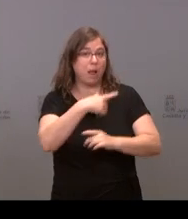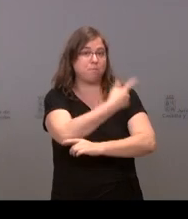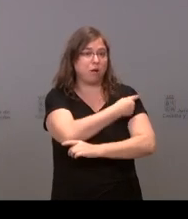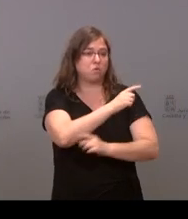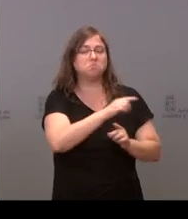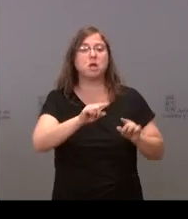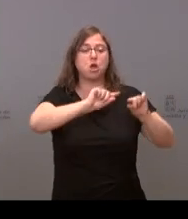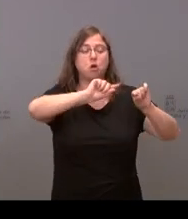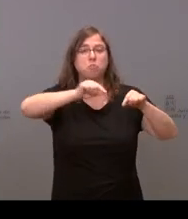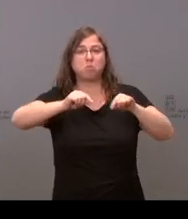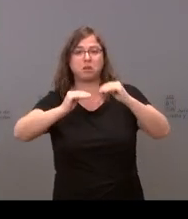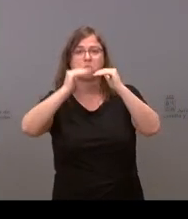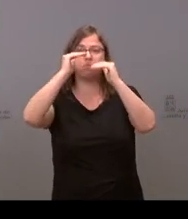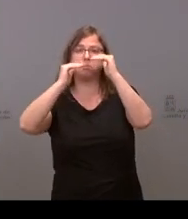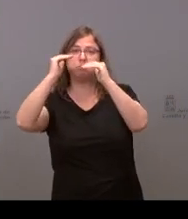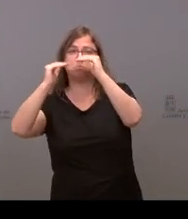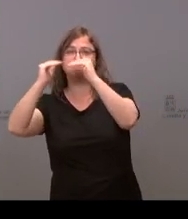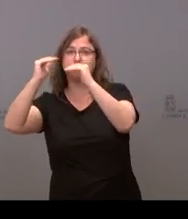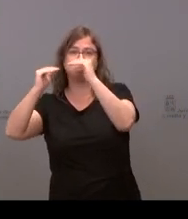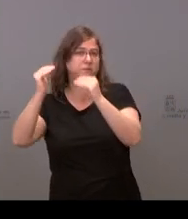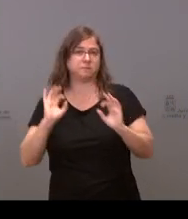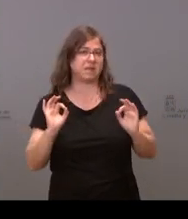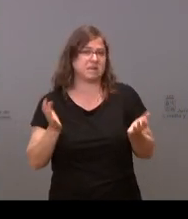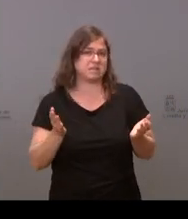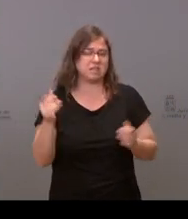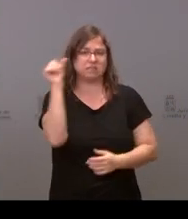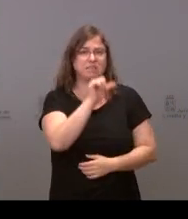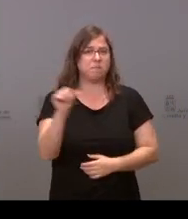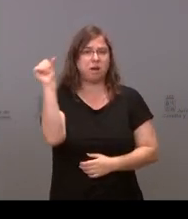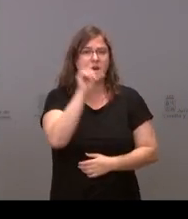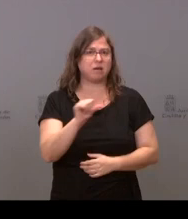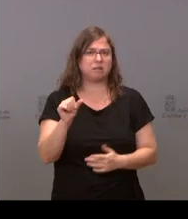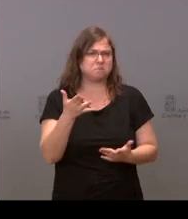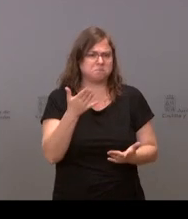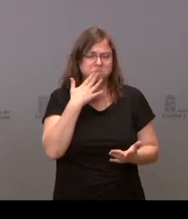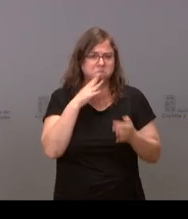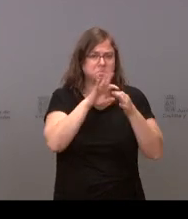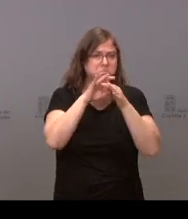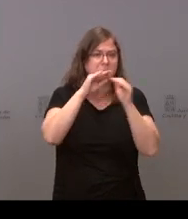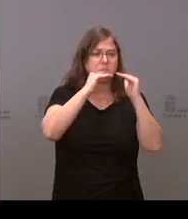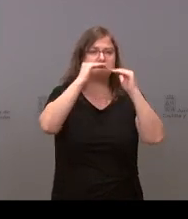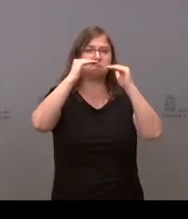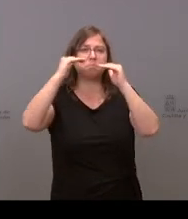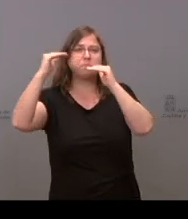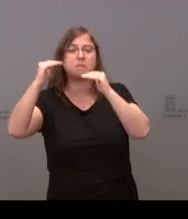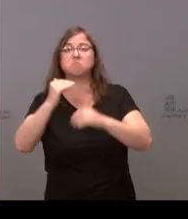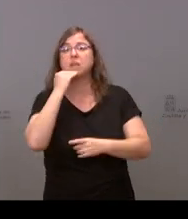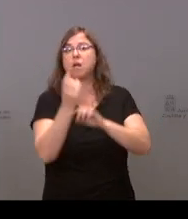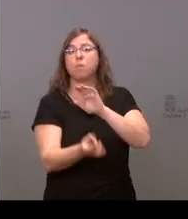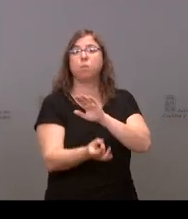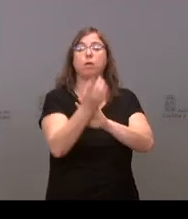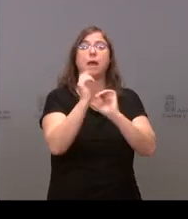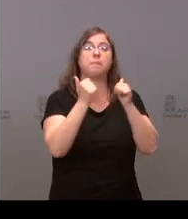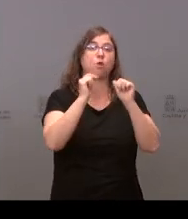provincias están convergiendo, convergiendo en las últimas semanas de manera más intensa y que, de manera ocasional, pues Soria